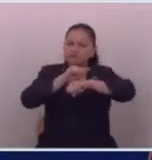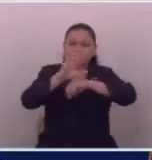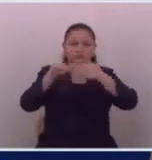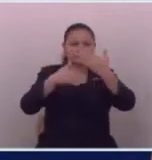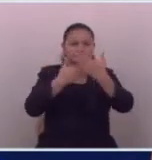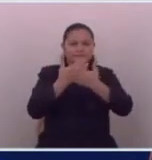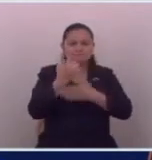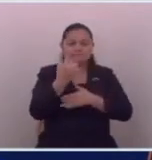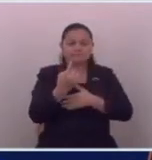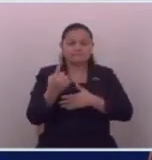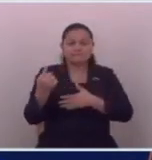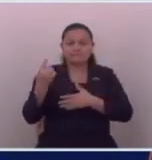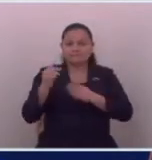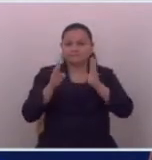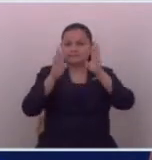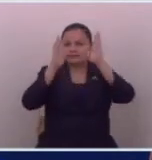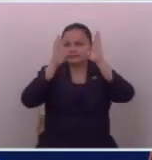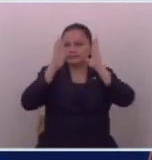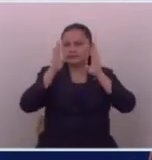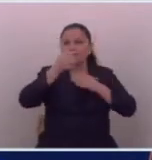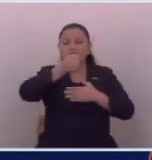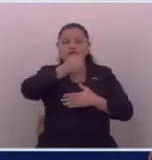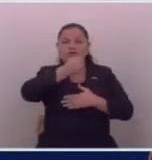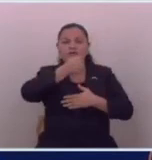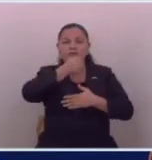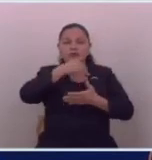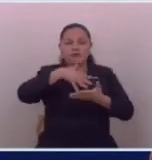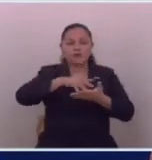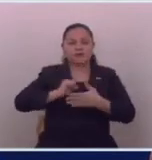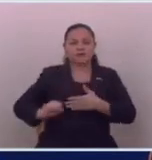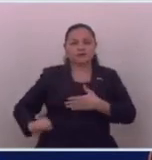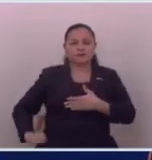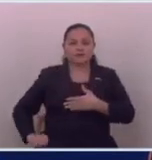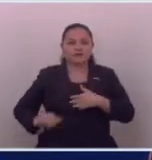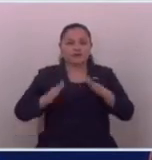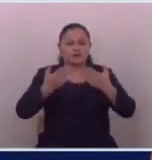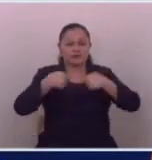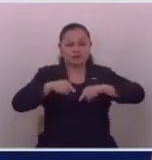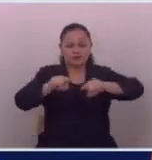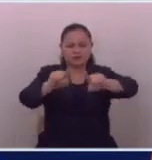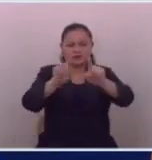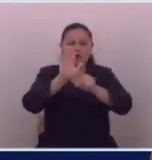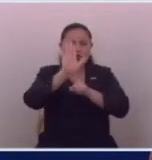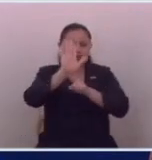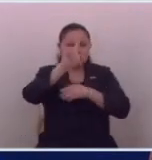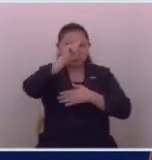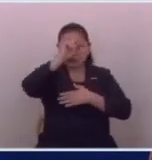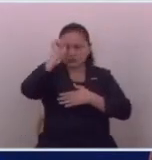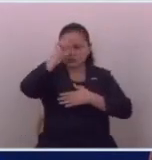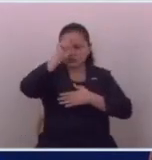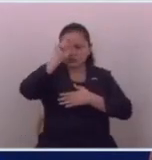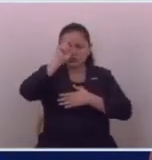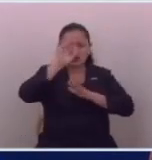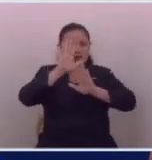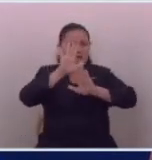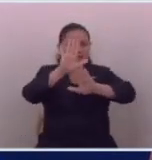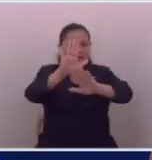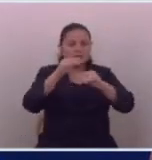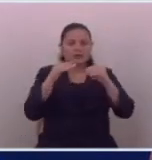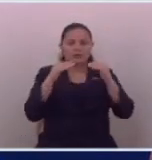todas aquellas personas que se dedican a informar a la población para seguir desempeñando su labor con responsabilidad,